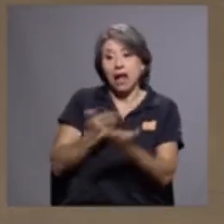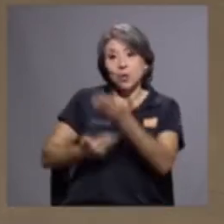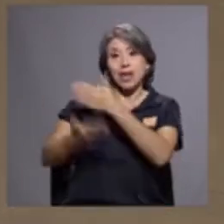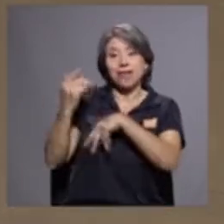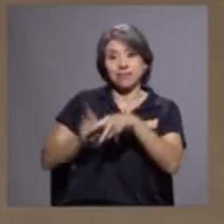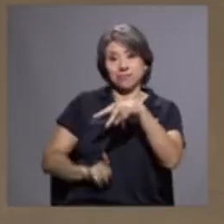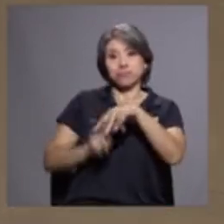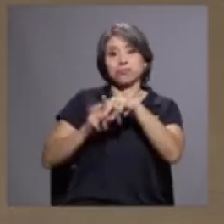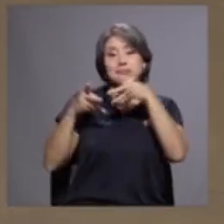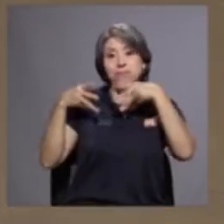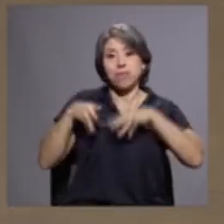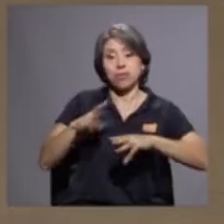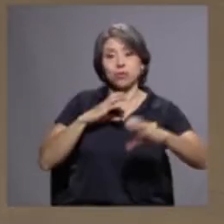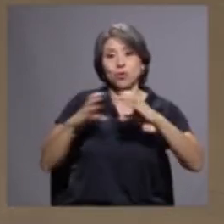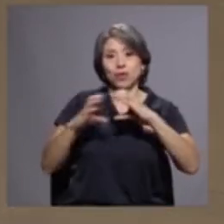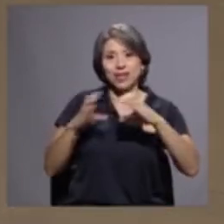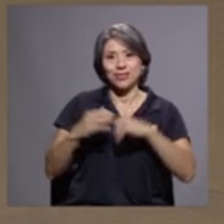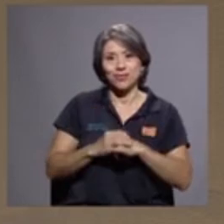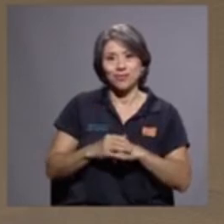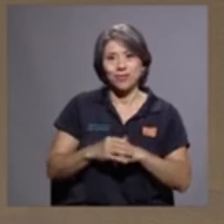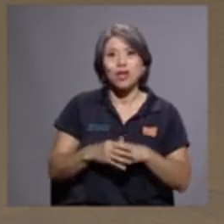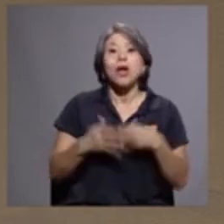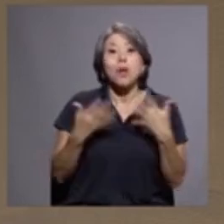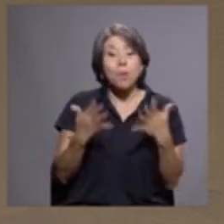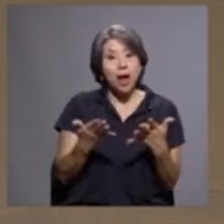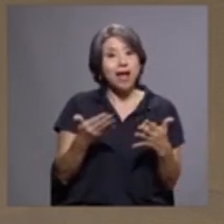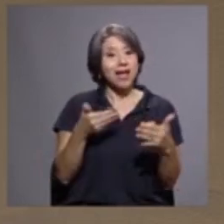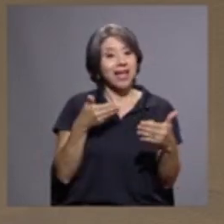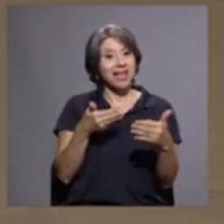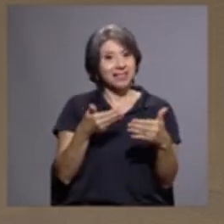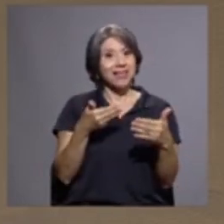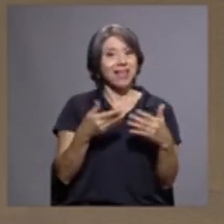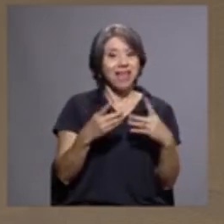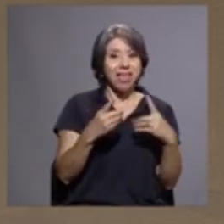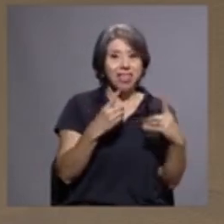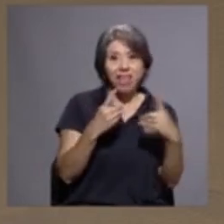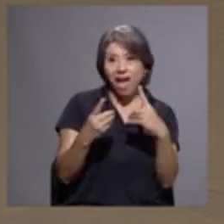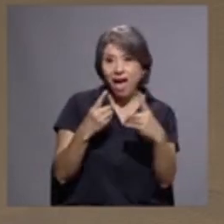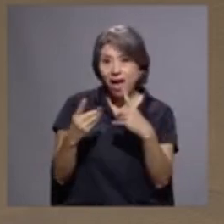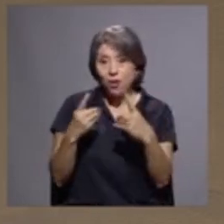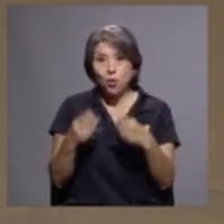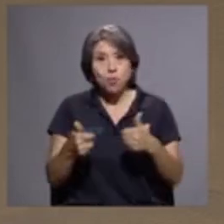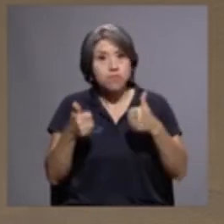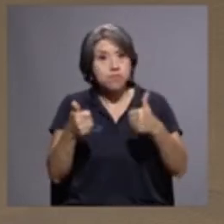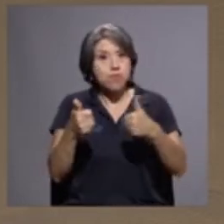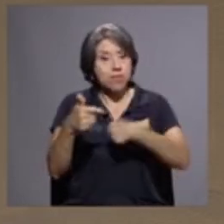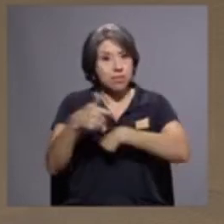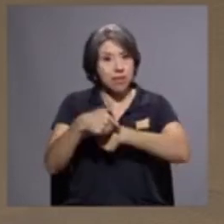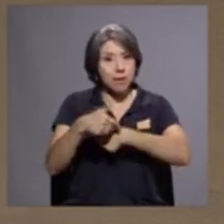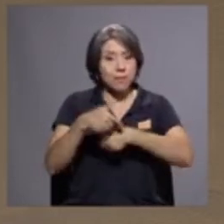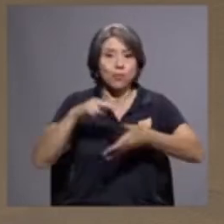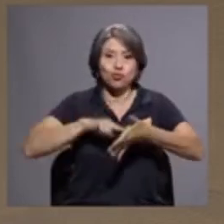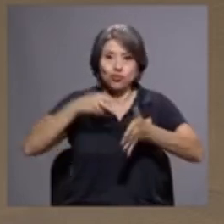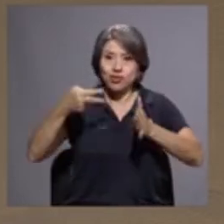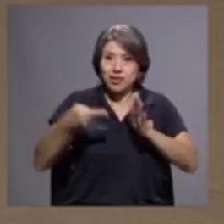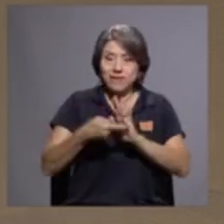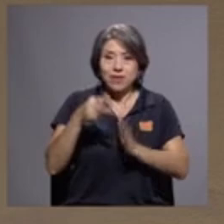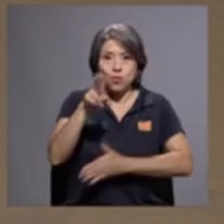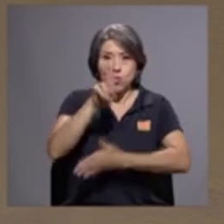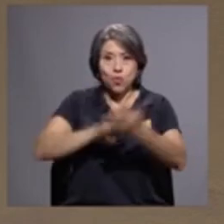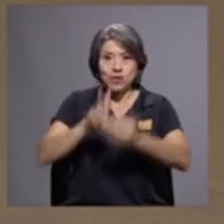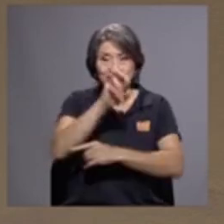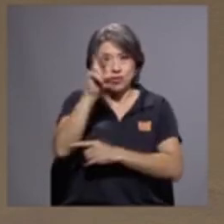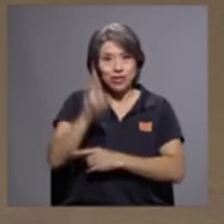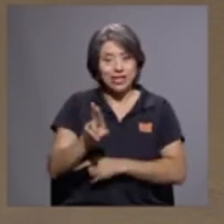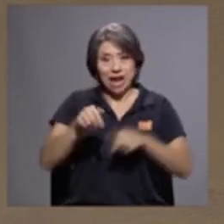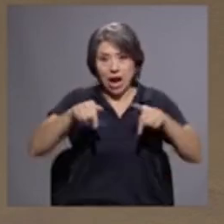que creo que es fundamental y es cómo ese diálogo cercano que se hizo a buen tiempo significó que en Universidad de Costa Rica